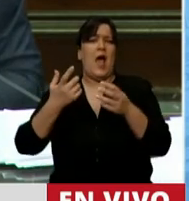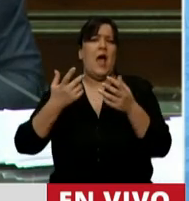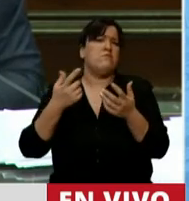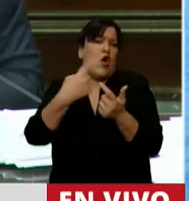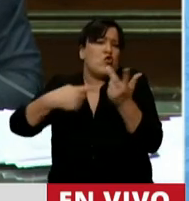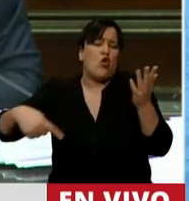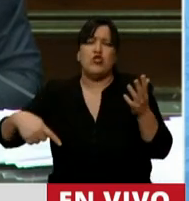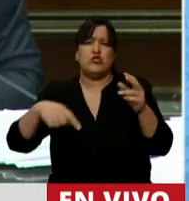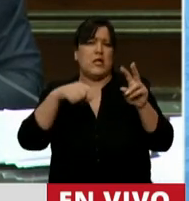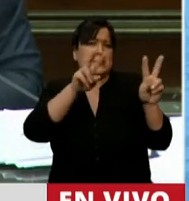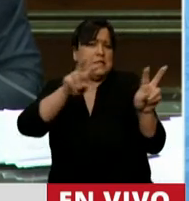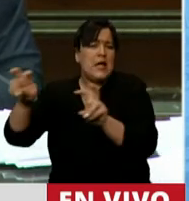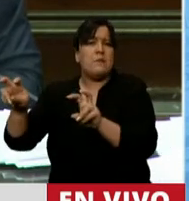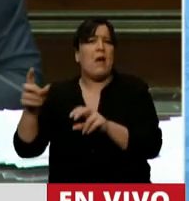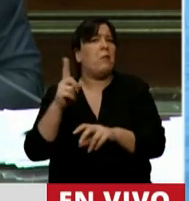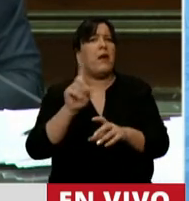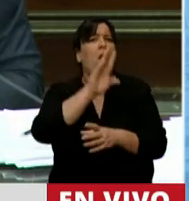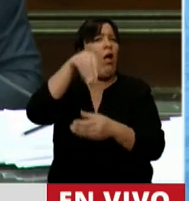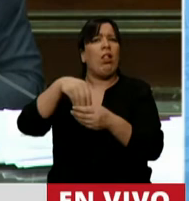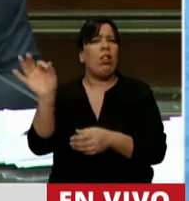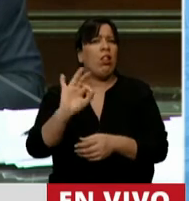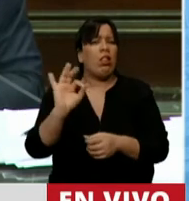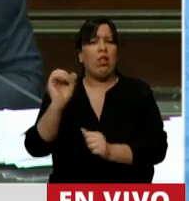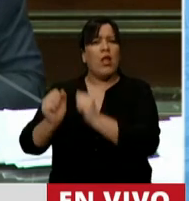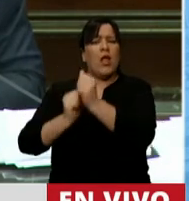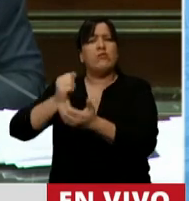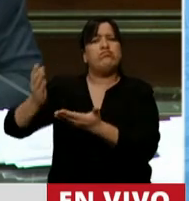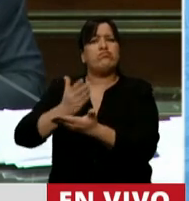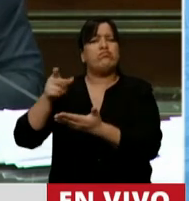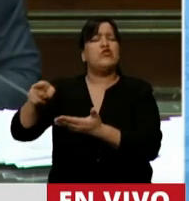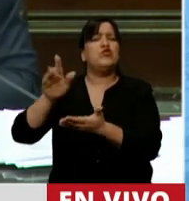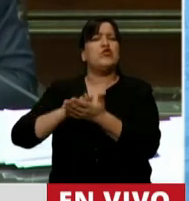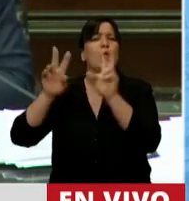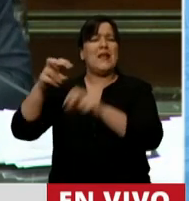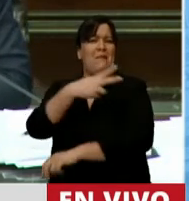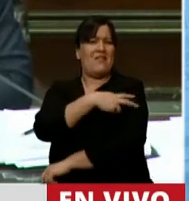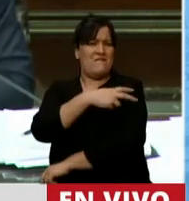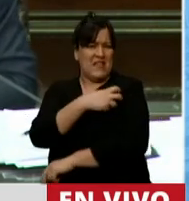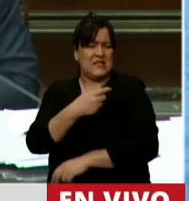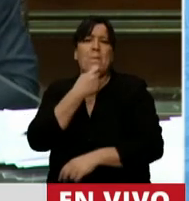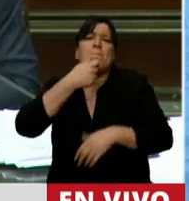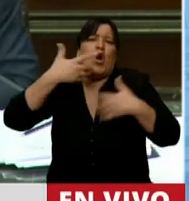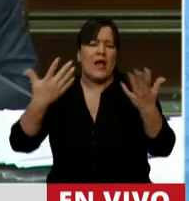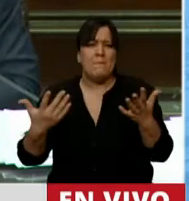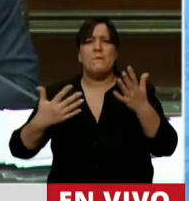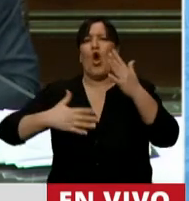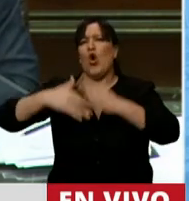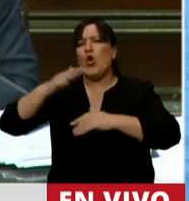sus sostenes no se incluye a la industria de la defensa. Por ejemplo, para construir